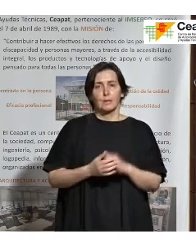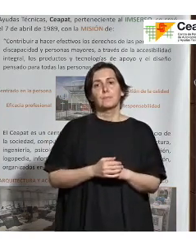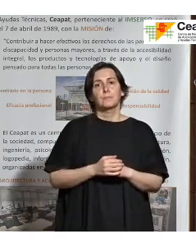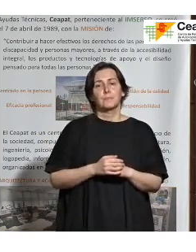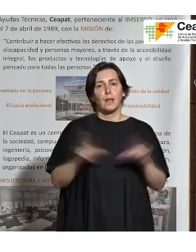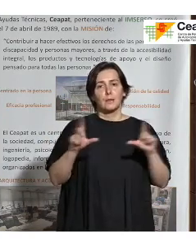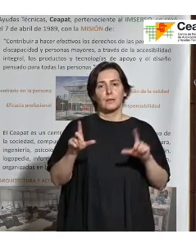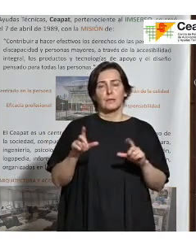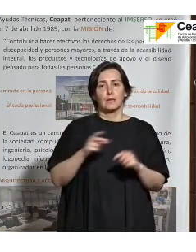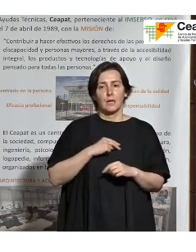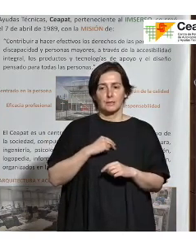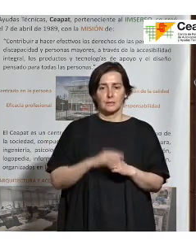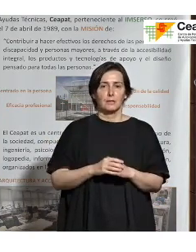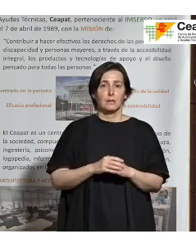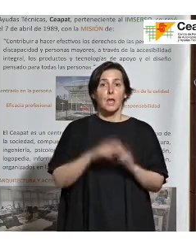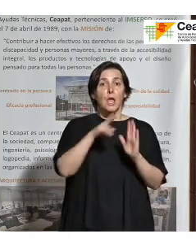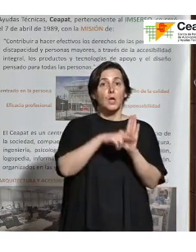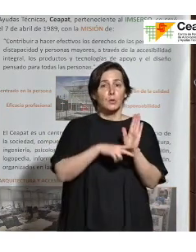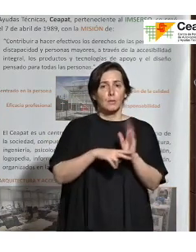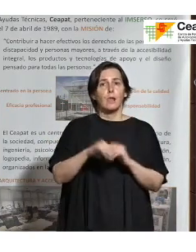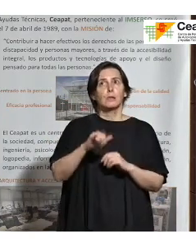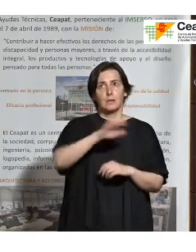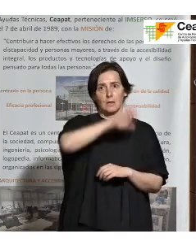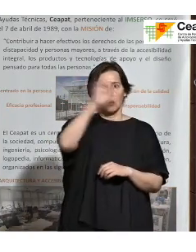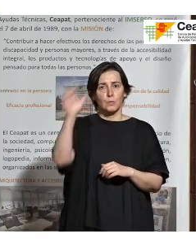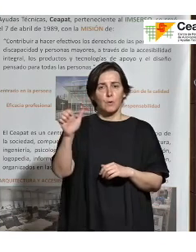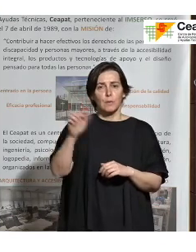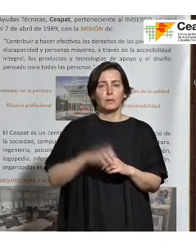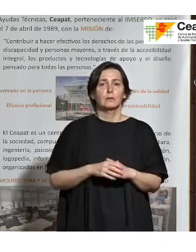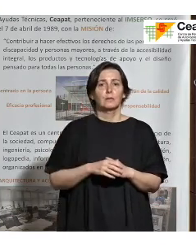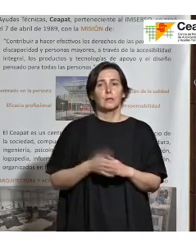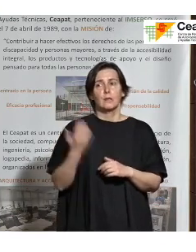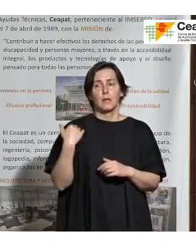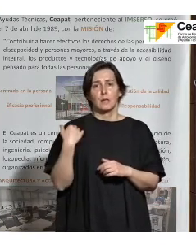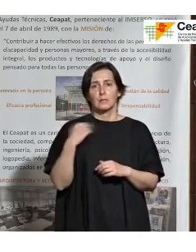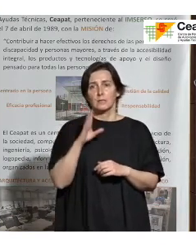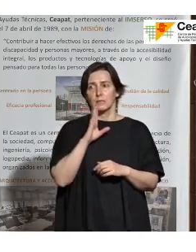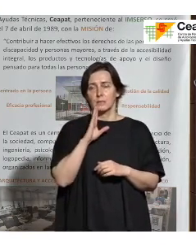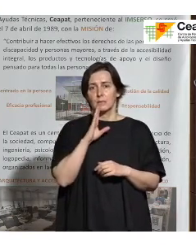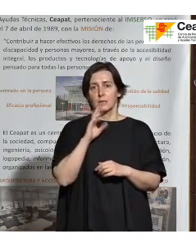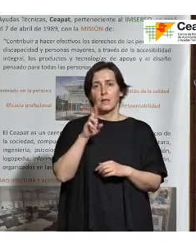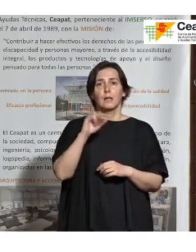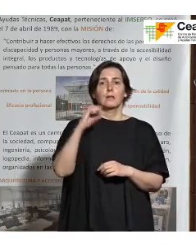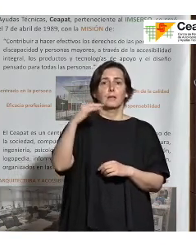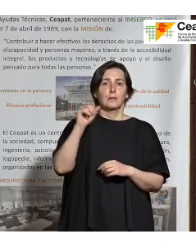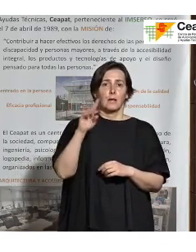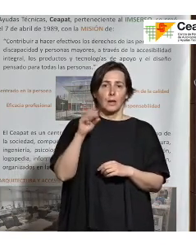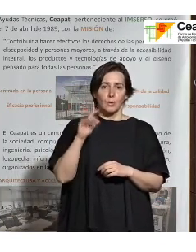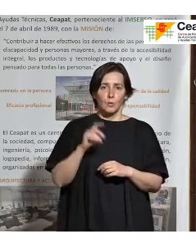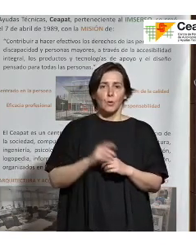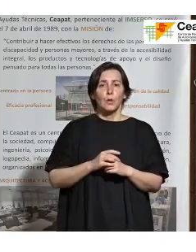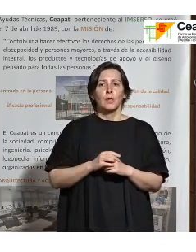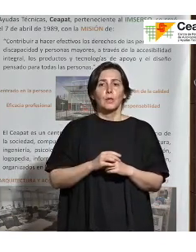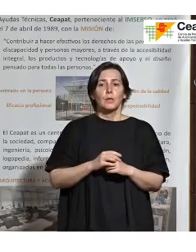teleasistencia sí que hay normas europeas que era lo que comentaba Ricardo sobre el